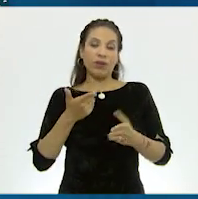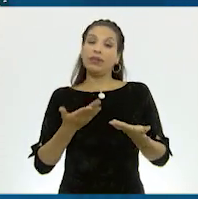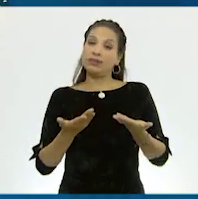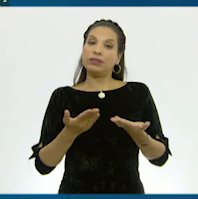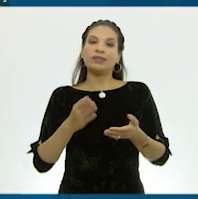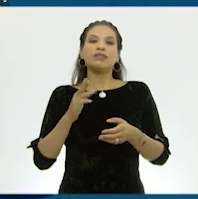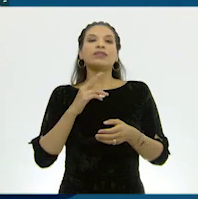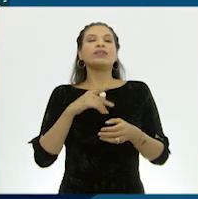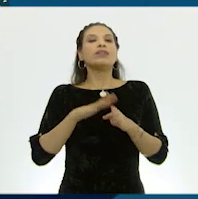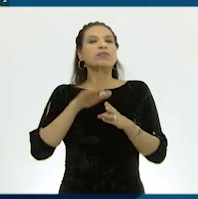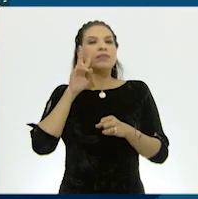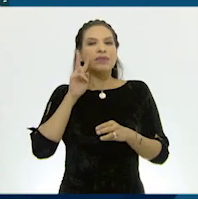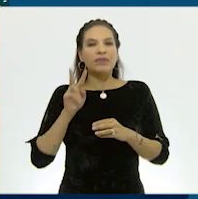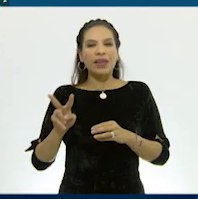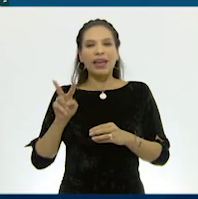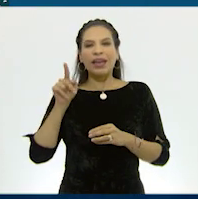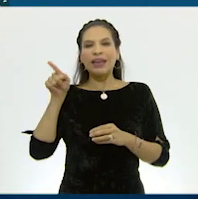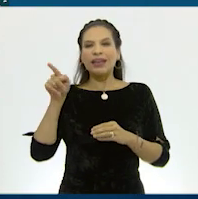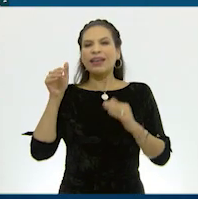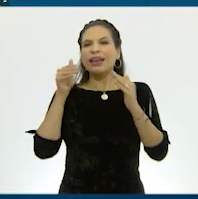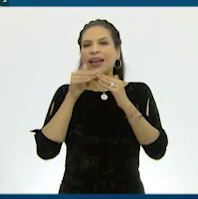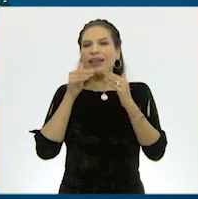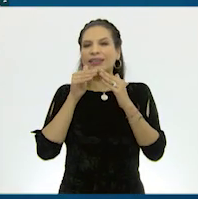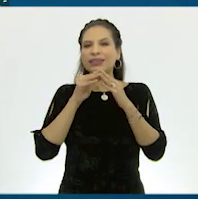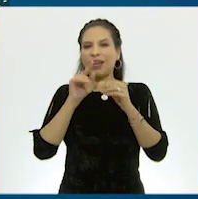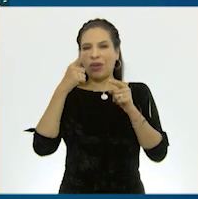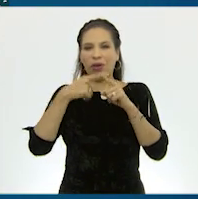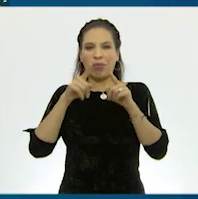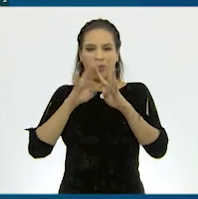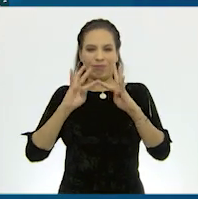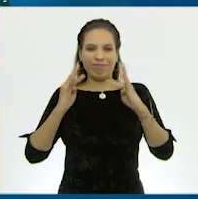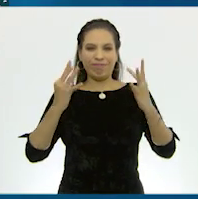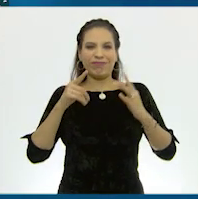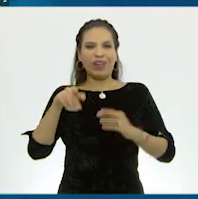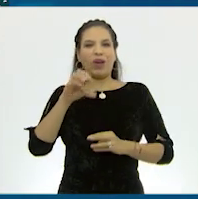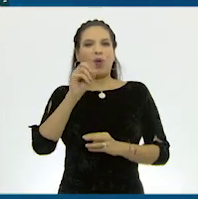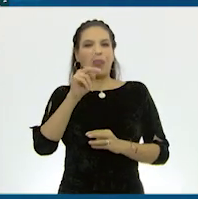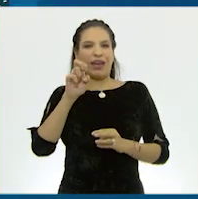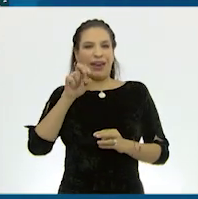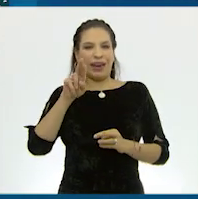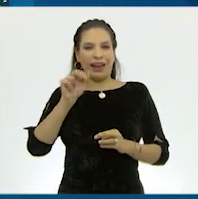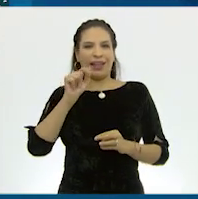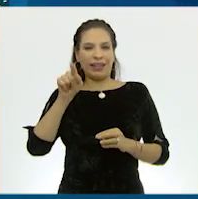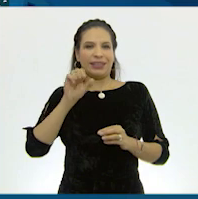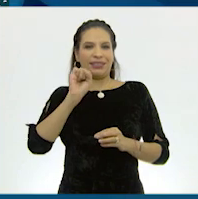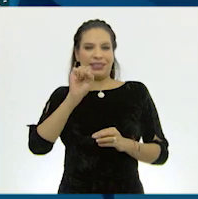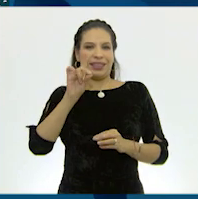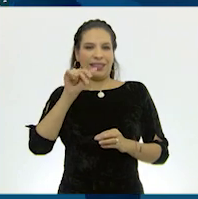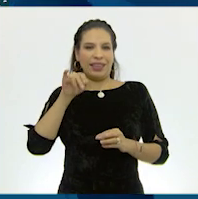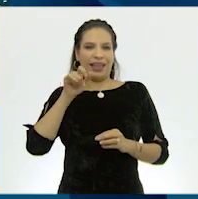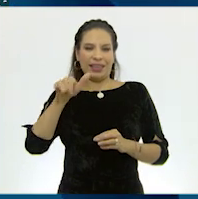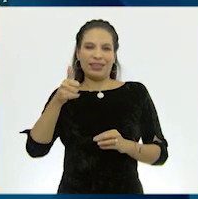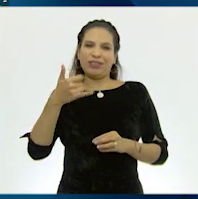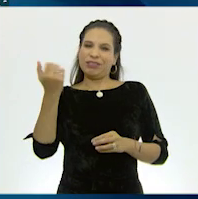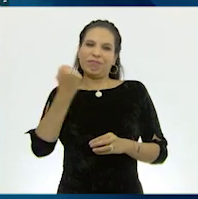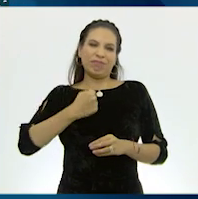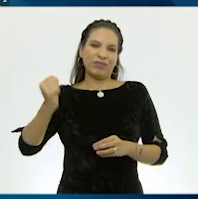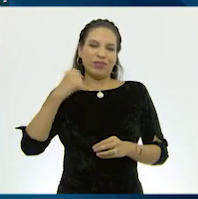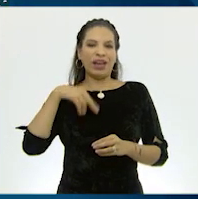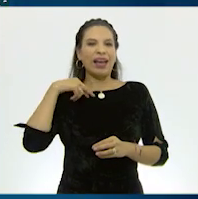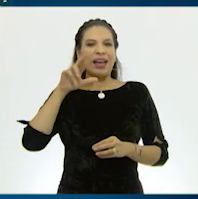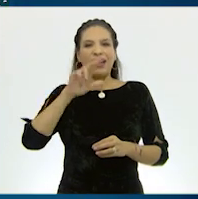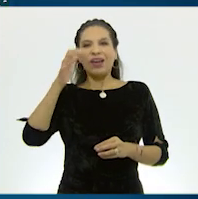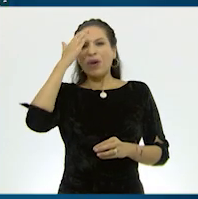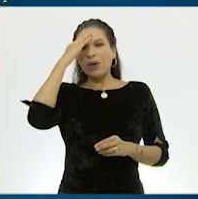incluso se alcanza a ver la Casa de Ópera de Sydney. ¿Ya la ven? Sí, ya lo reconocí. Lo